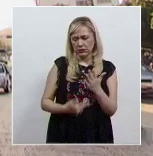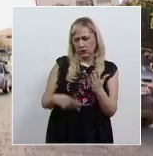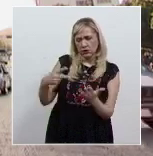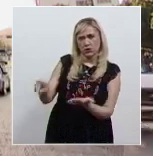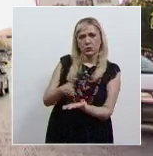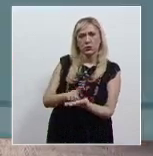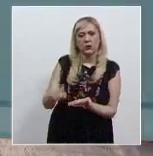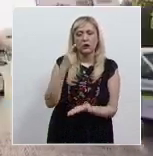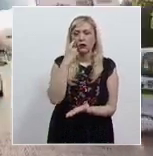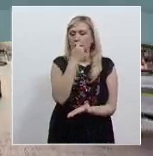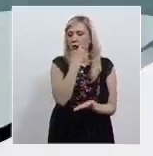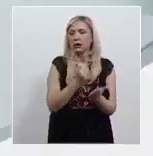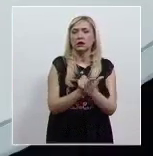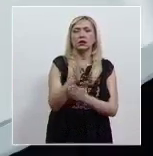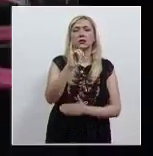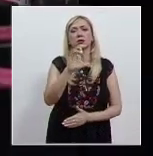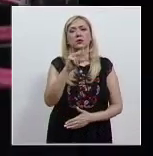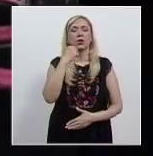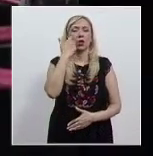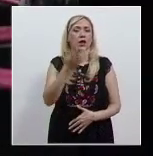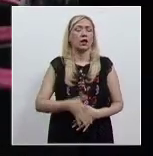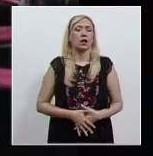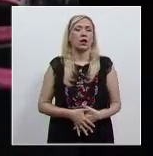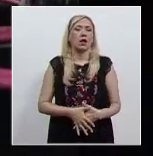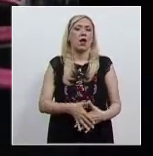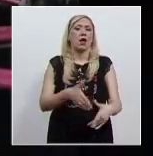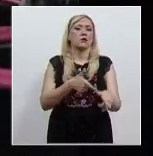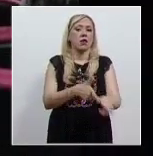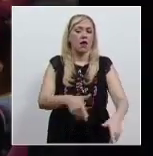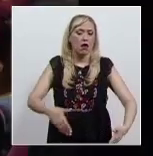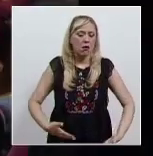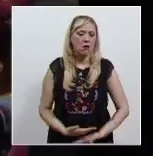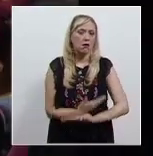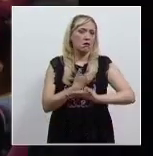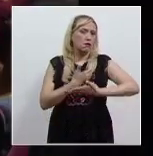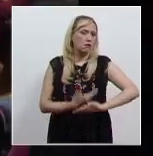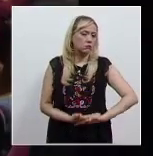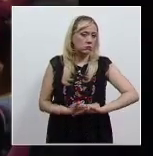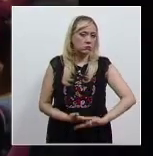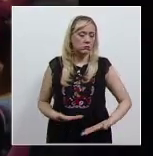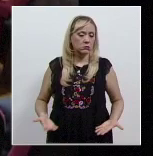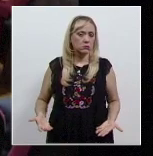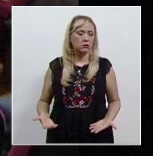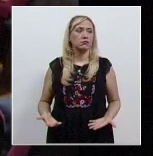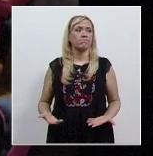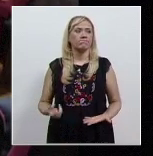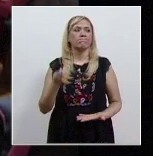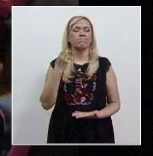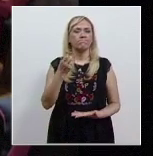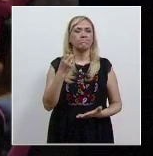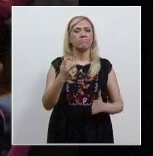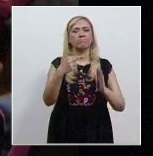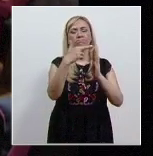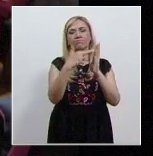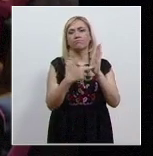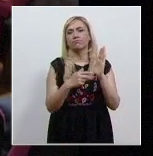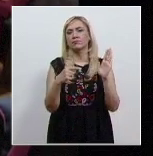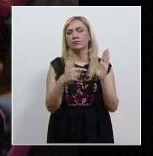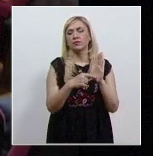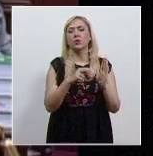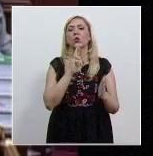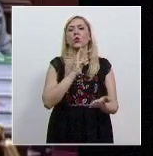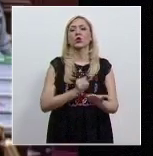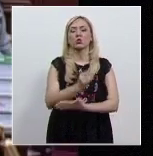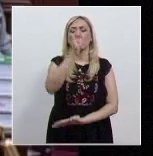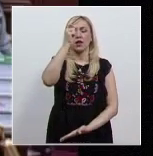y de las personas gestantes. La primera sentencia que emitió la Corte en torno a esta línea jurisprudencial fue el